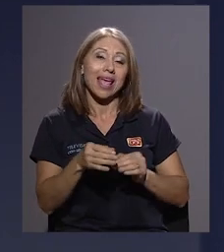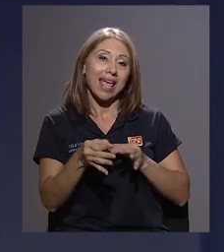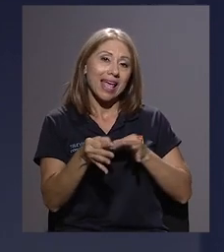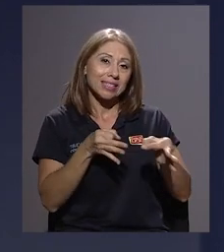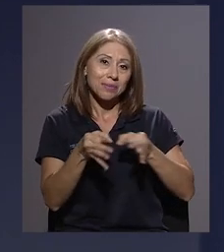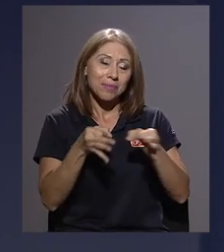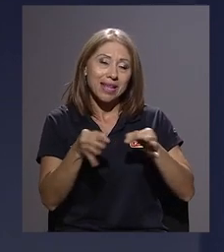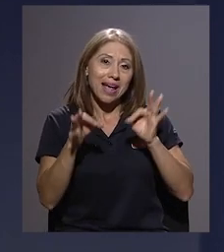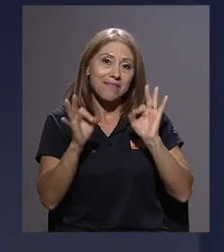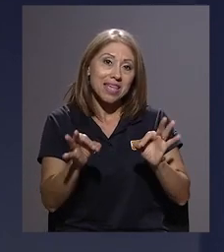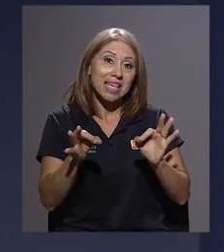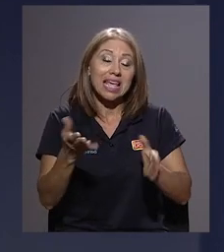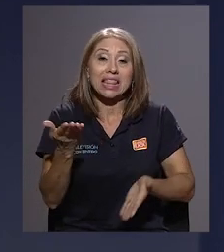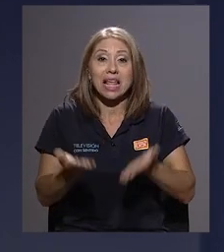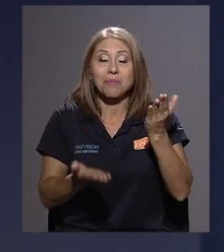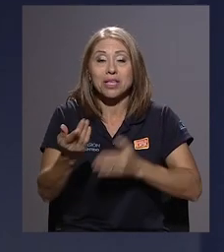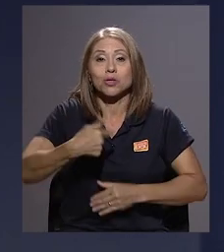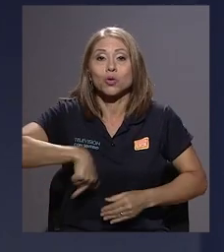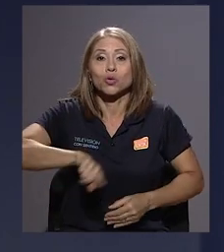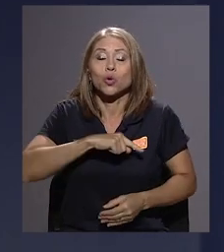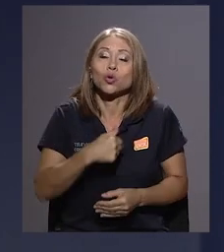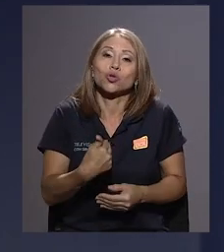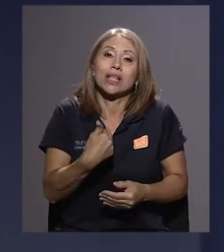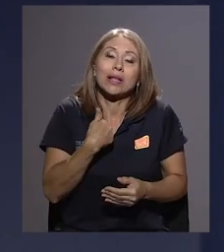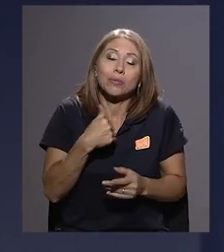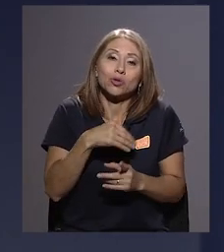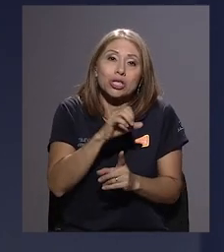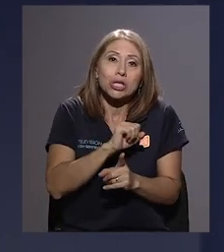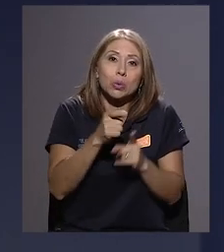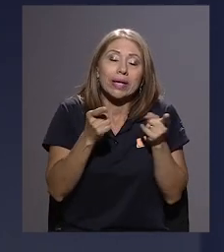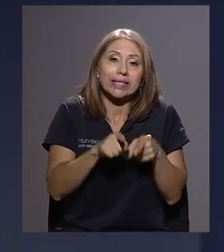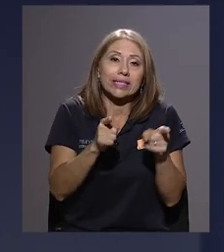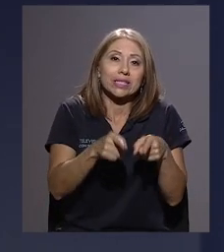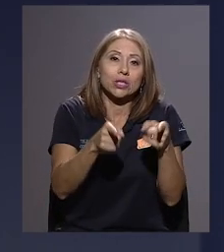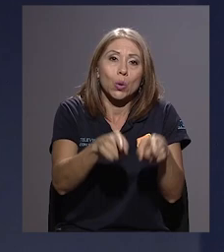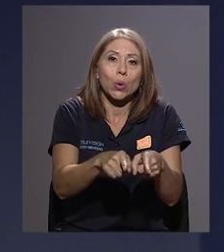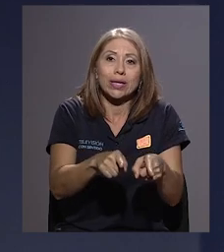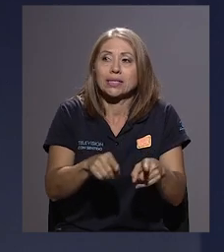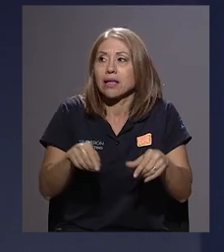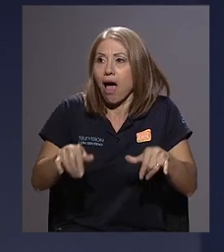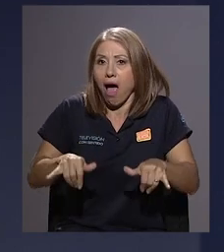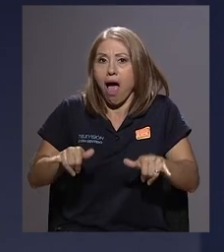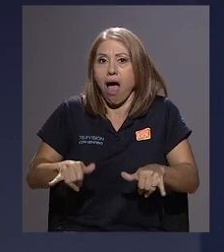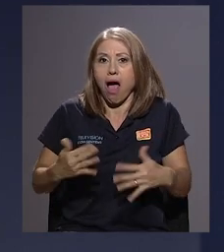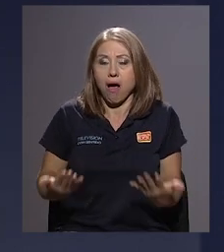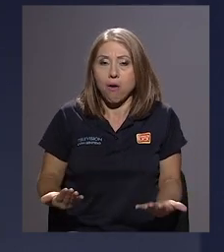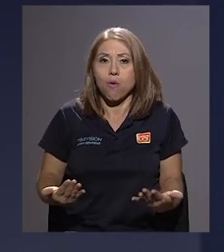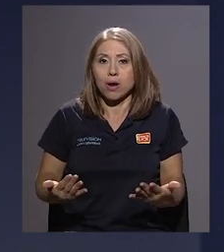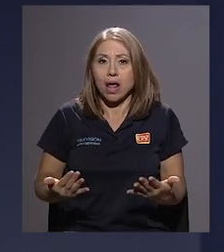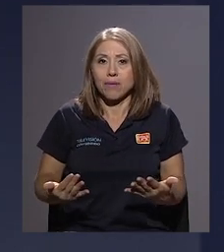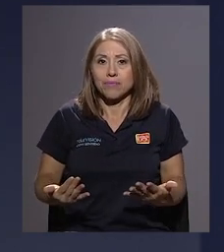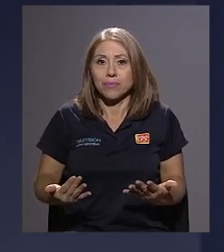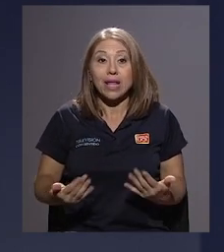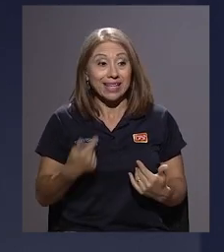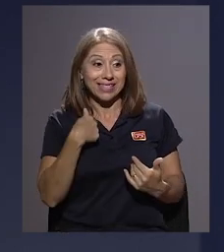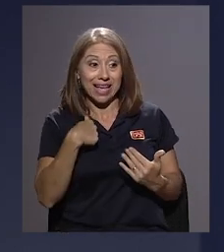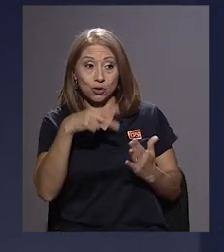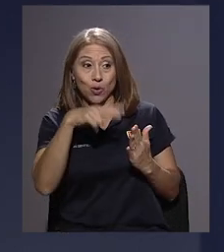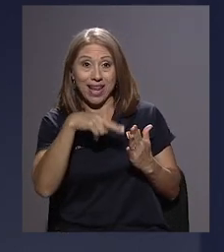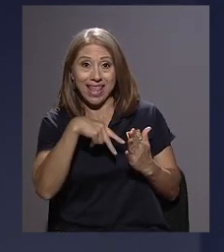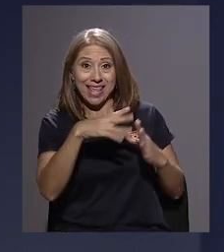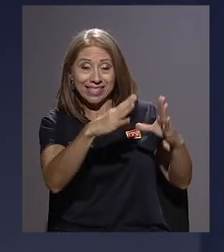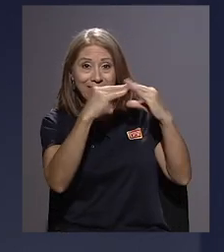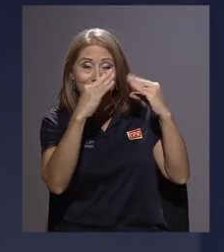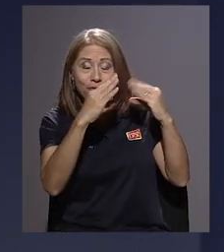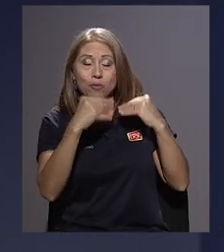de efectos secundarios en una realidad en la que hoy por hoy, y yo sostengo después de leer